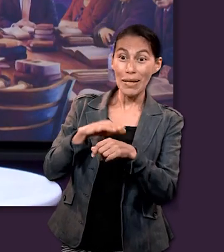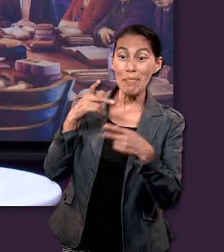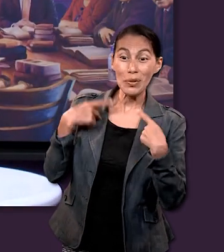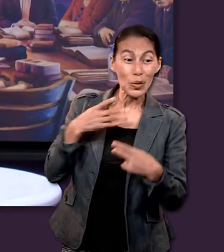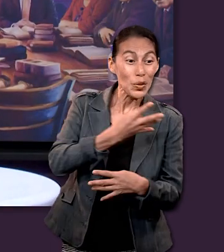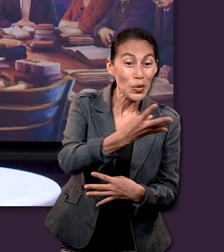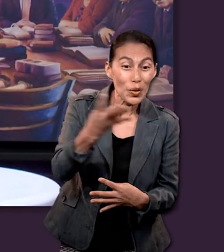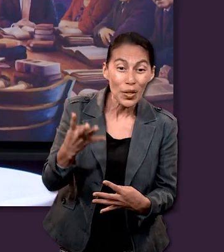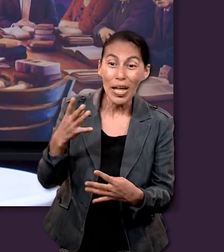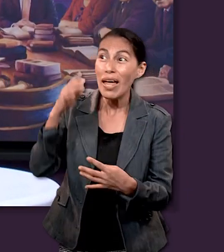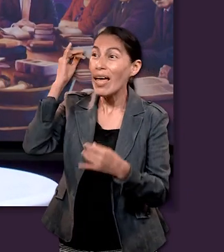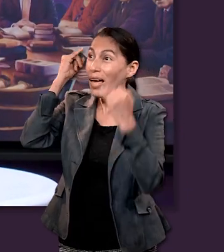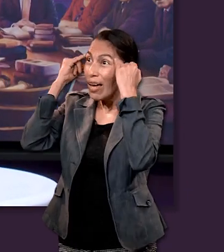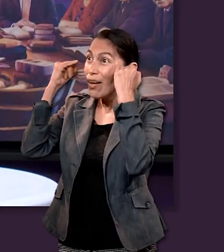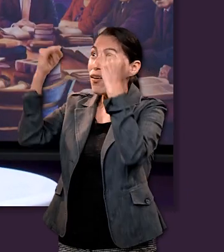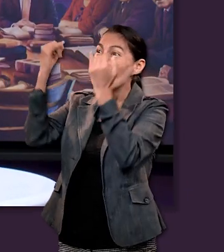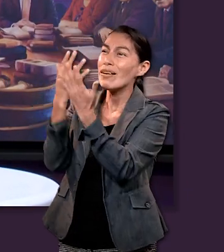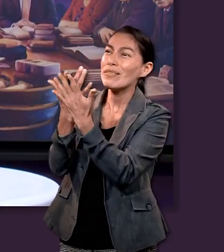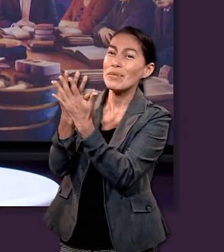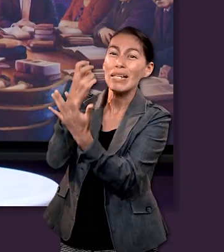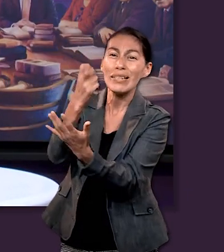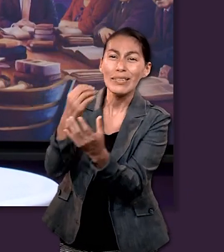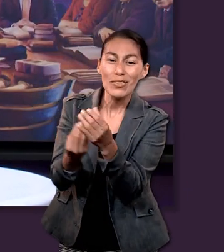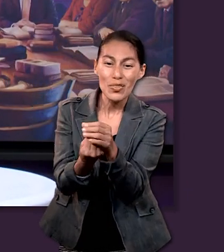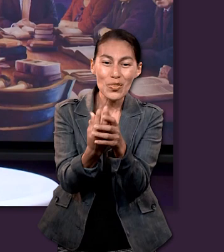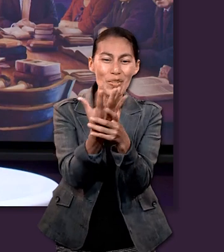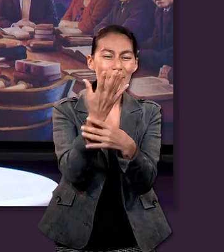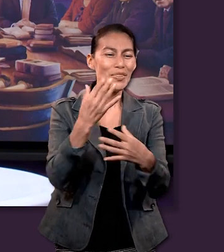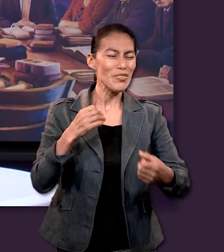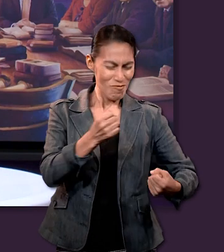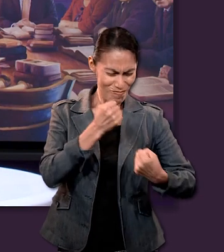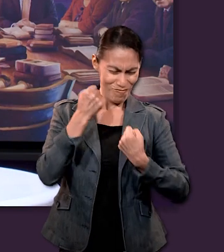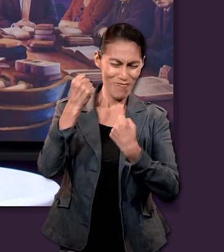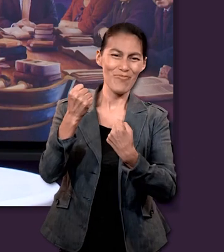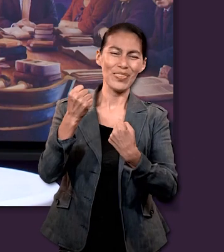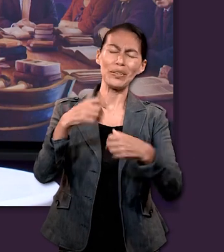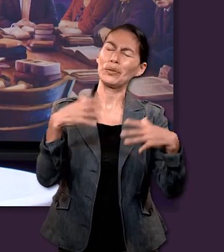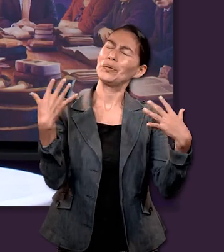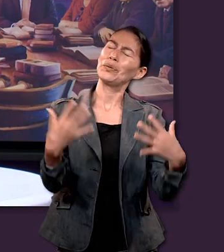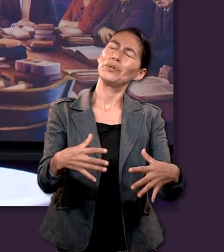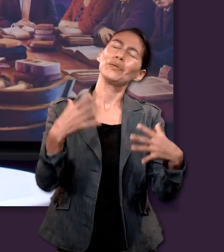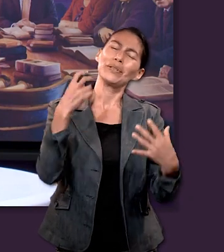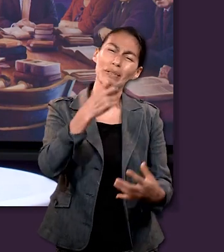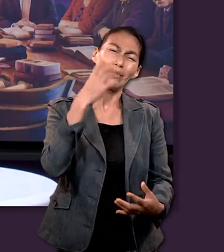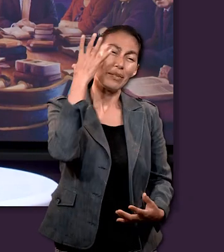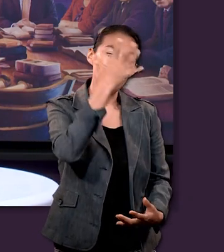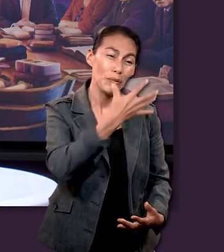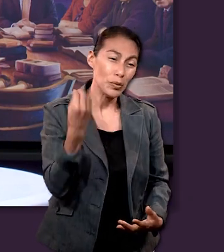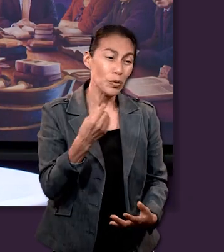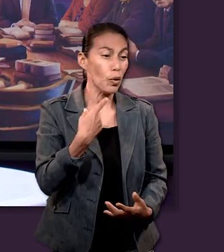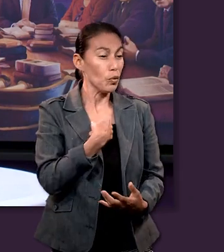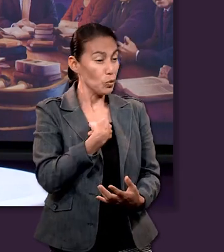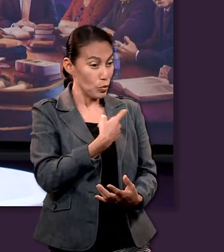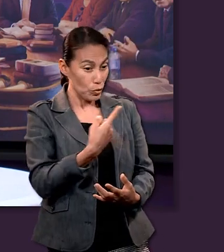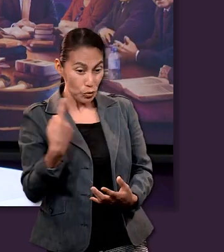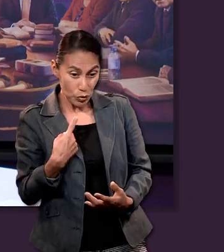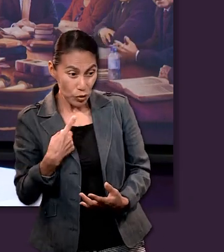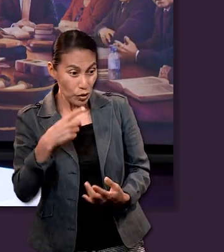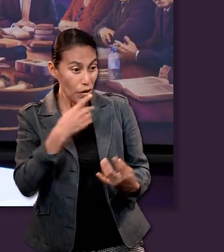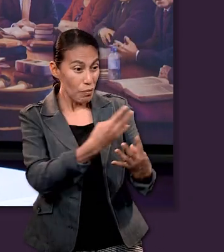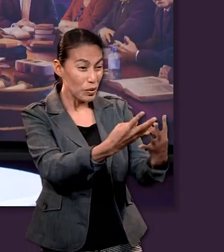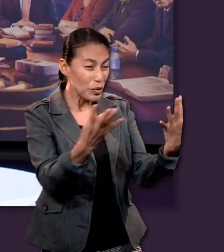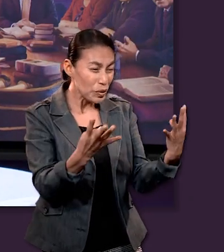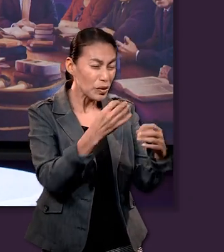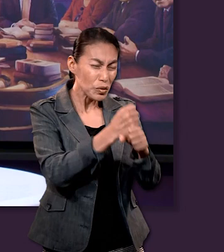podemos presentarles a Dios como alguien que está con ellos que es poderoso y que puede en un momento